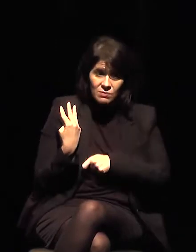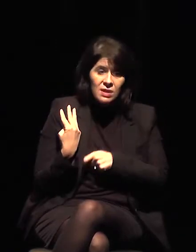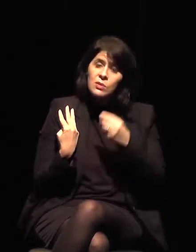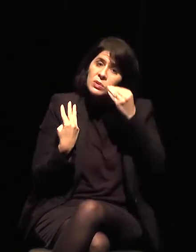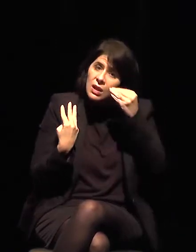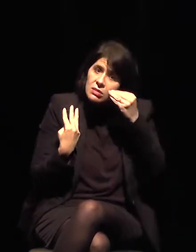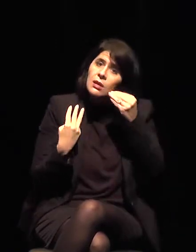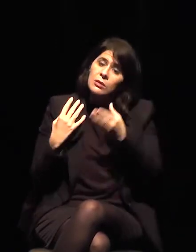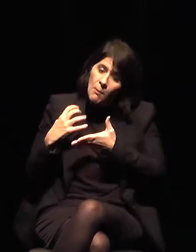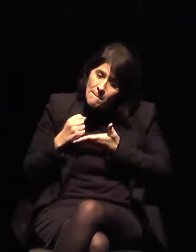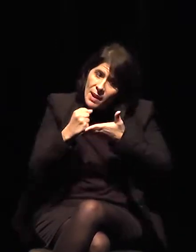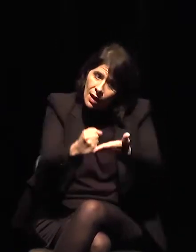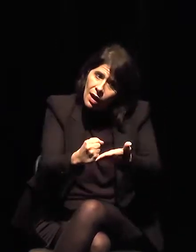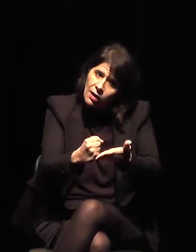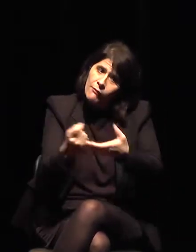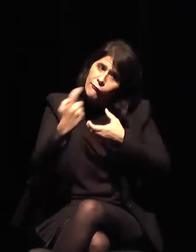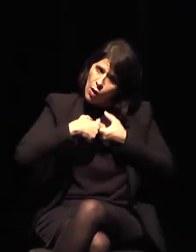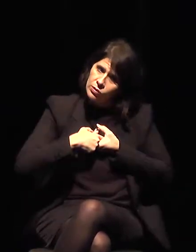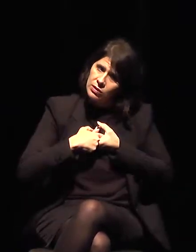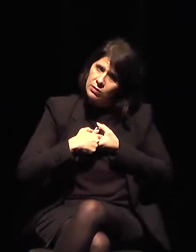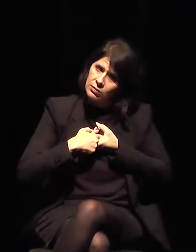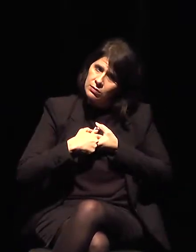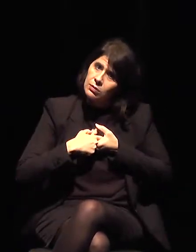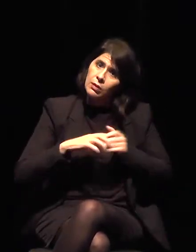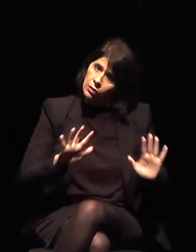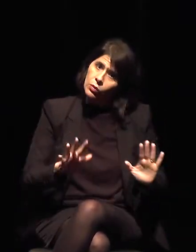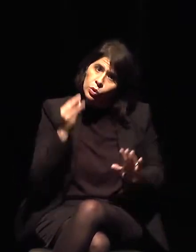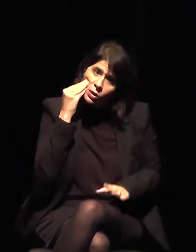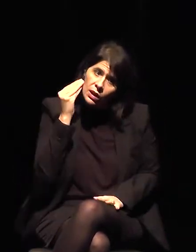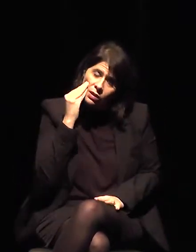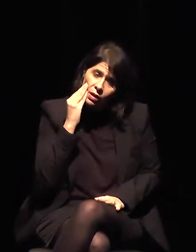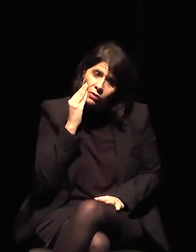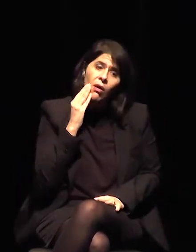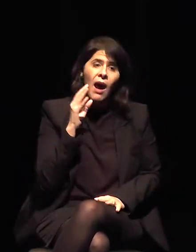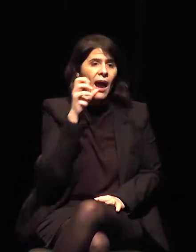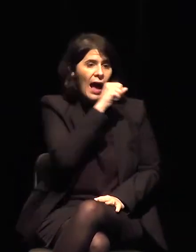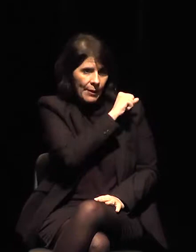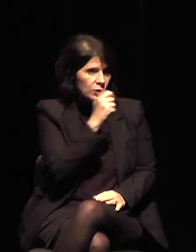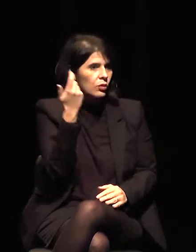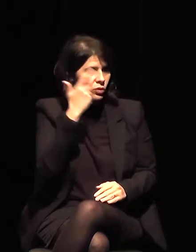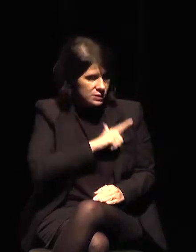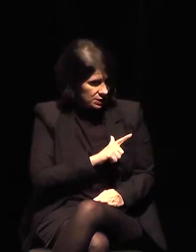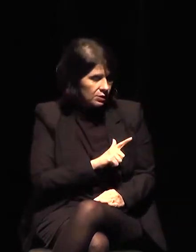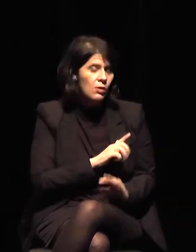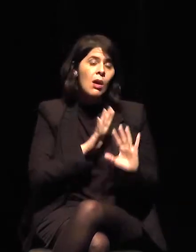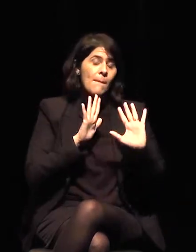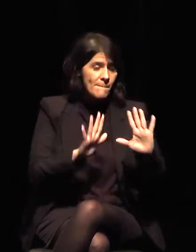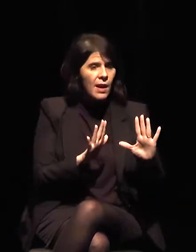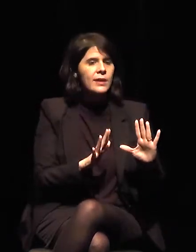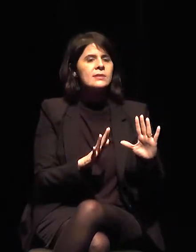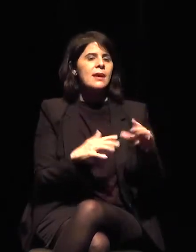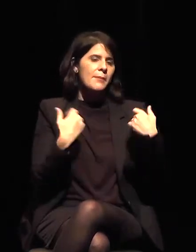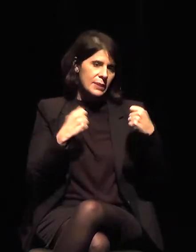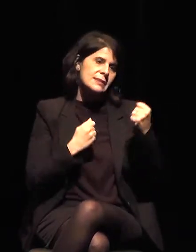Al final, tuve que pagar un valor muy alto debido al periodo en el que las obras estuvieron almacenadas y